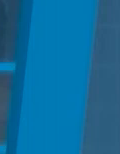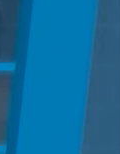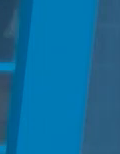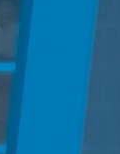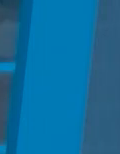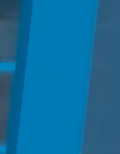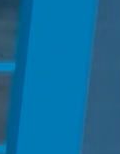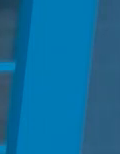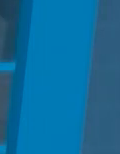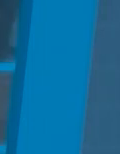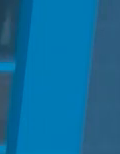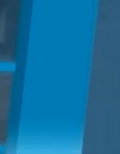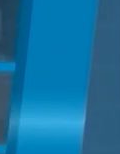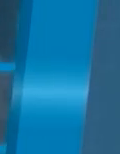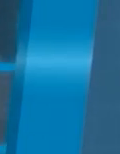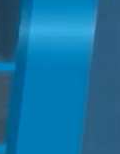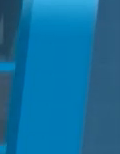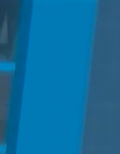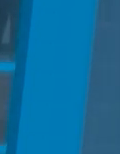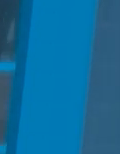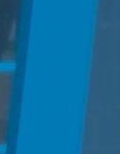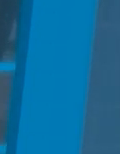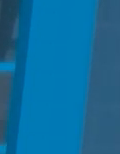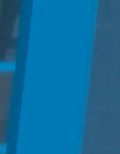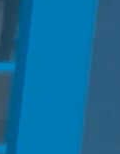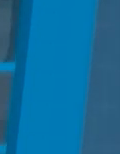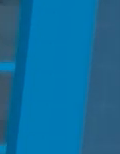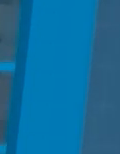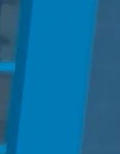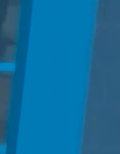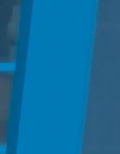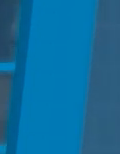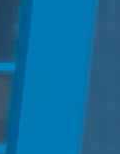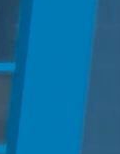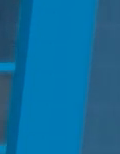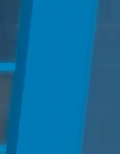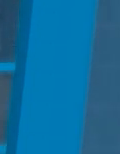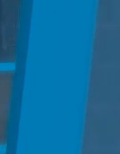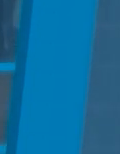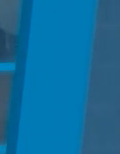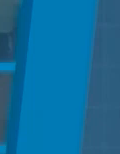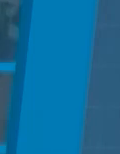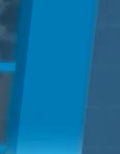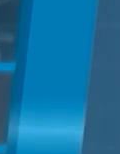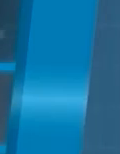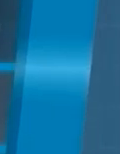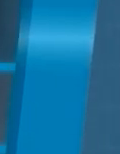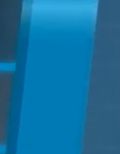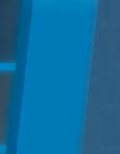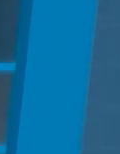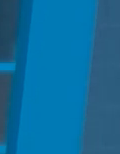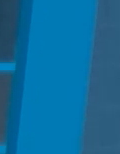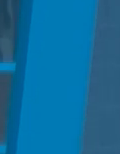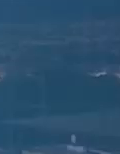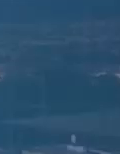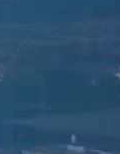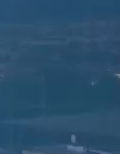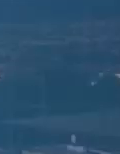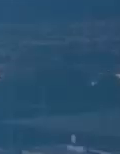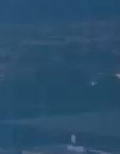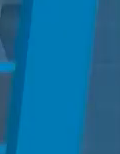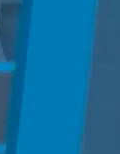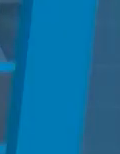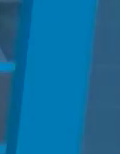Hoy en SM Noticias, afectaciones en salud pública por falta de medicamentos para combatir cáncer.